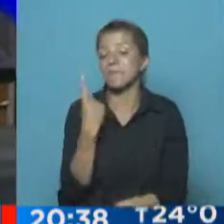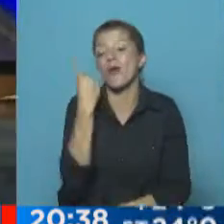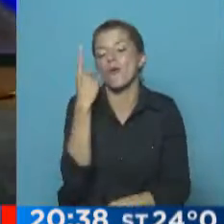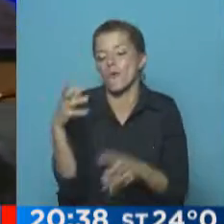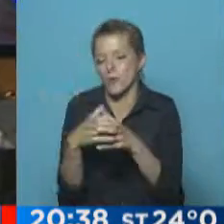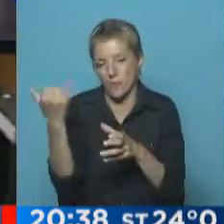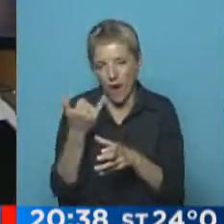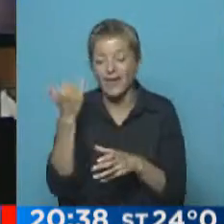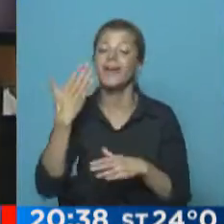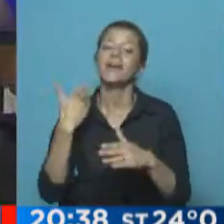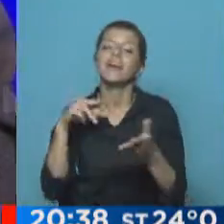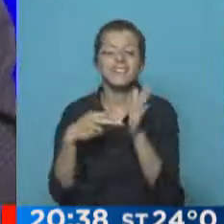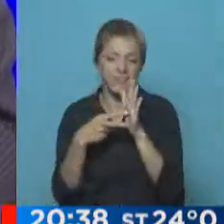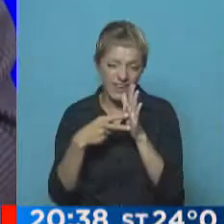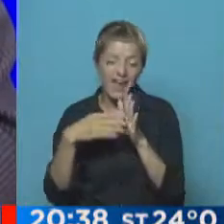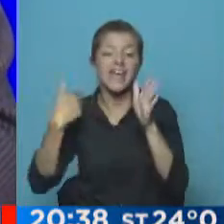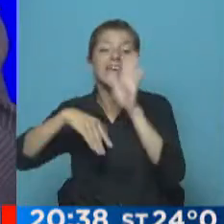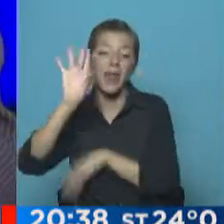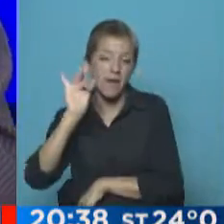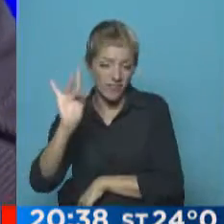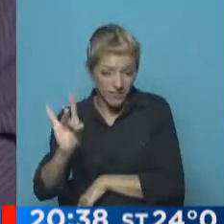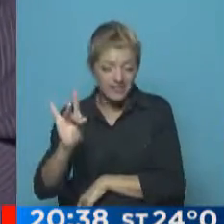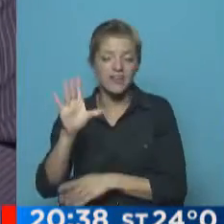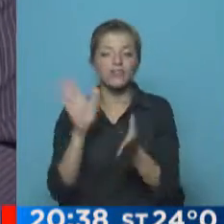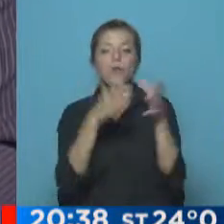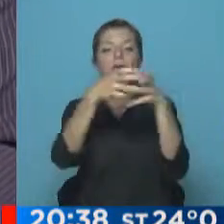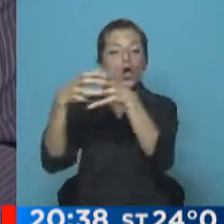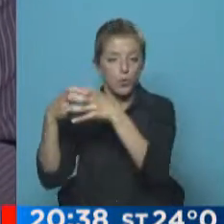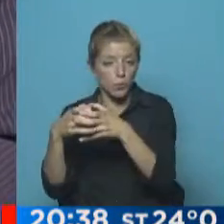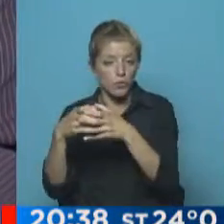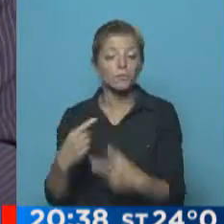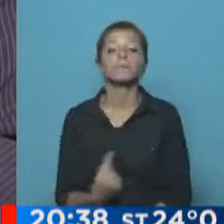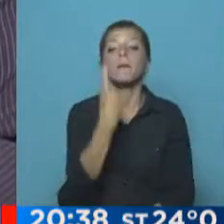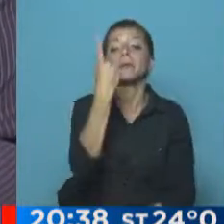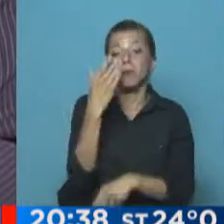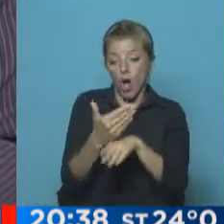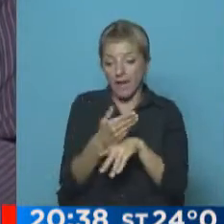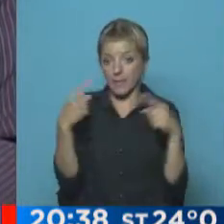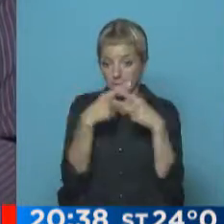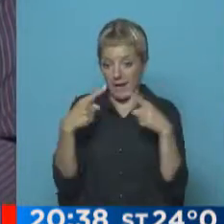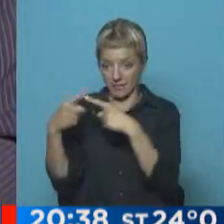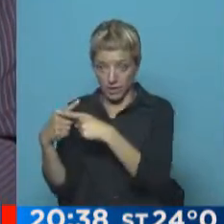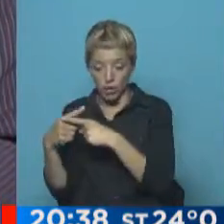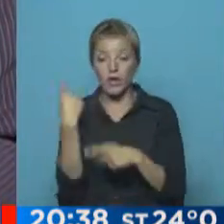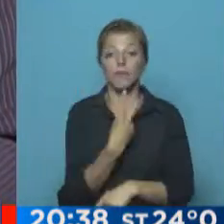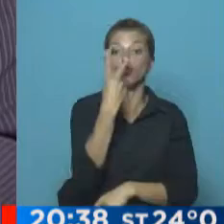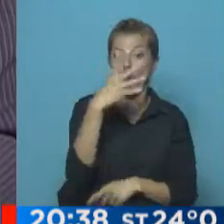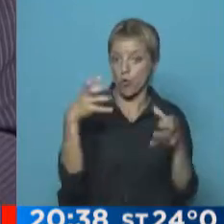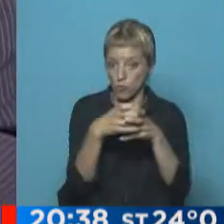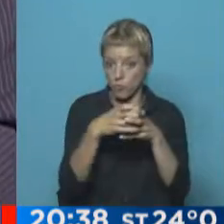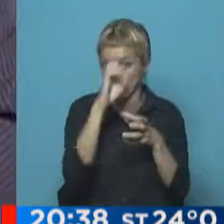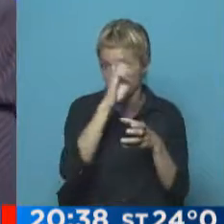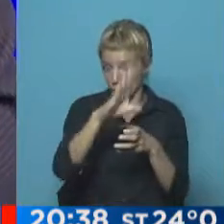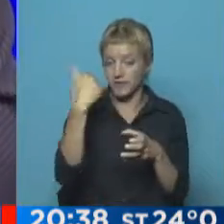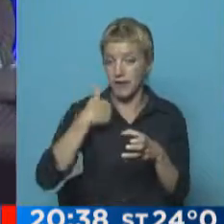Es la zona más difícil para esta zona de grupo porque primero hay un repechaje que deberán jugar dos equipos argentinos, pero